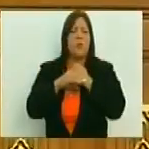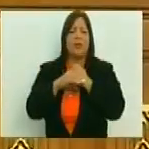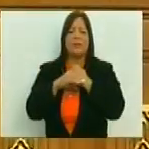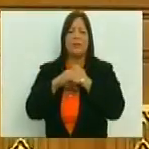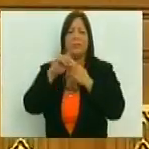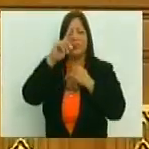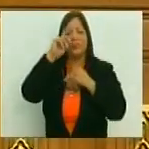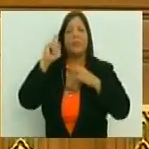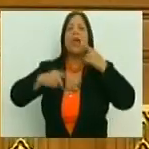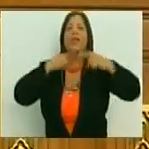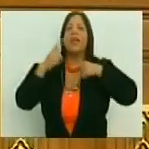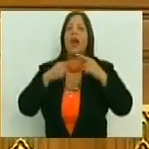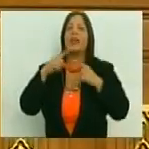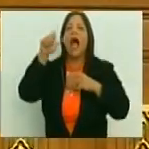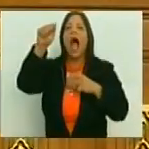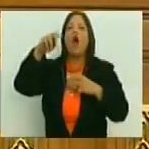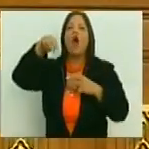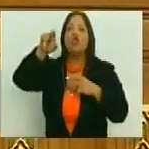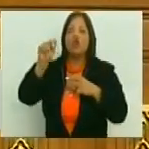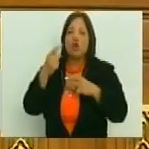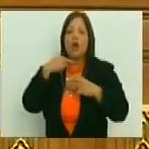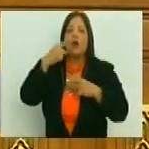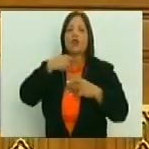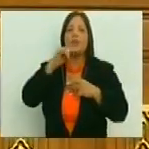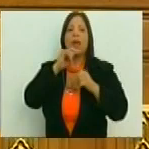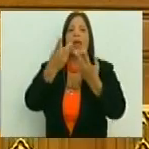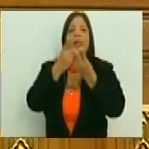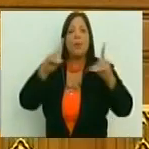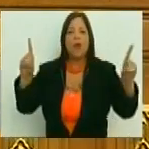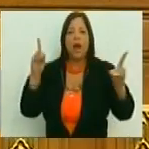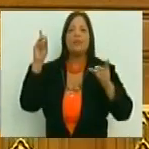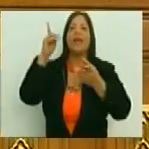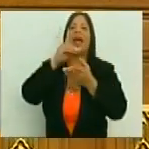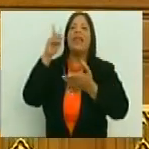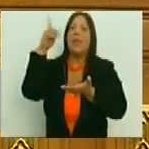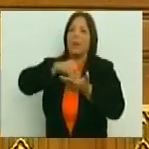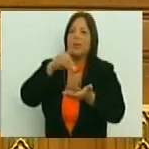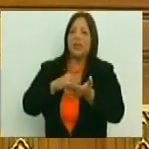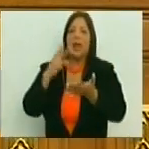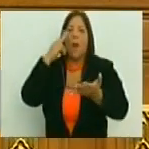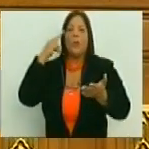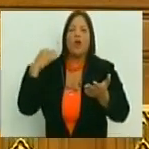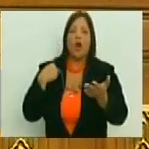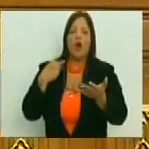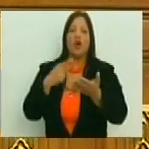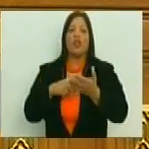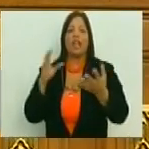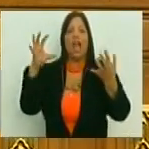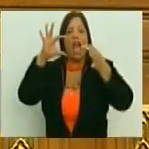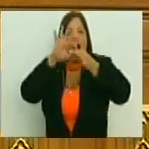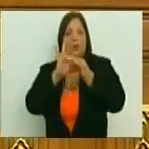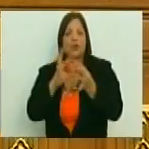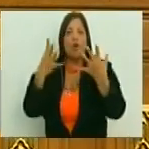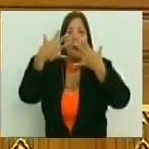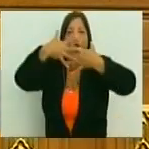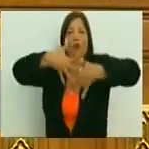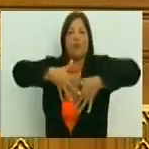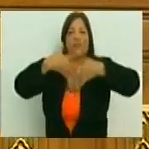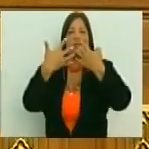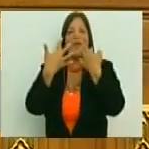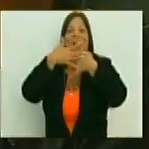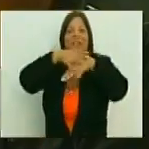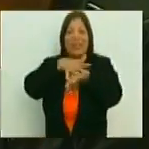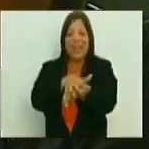discurso de angostura, donde nos invitaba a una democracia participativa, protagónica, a la cohesión, a la unidad,